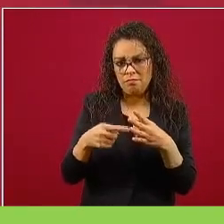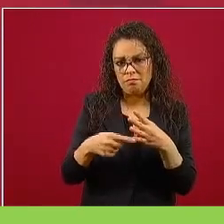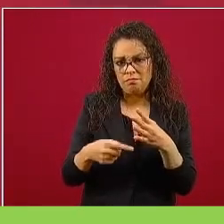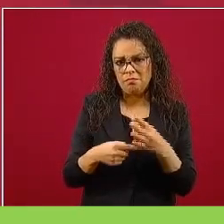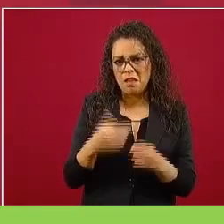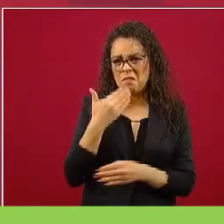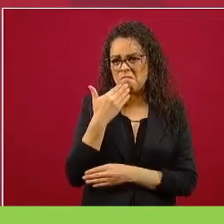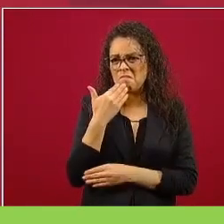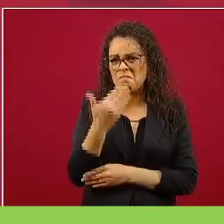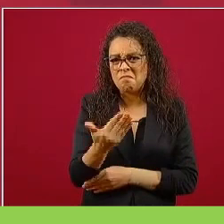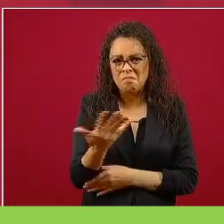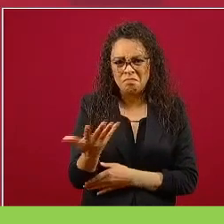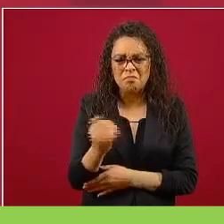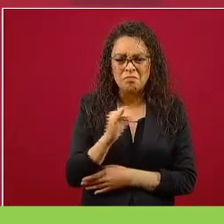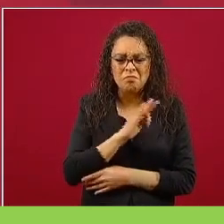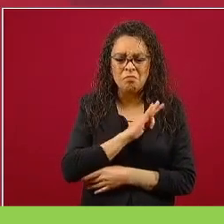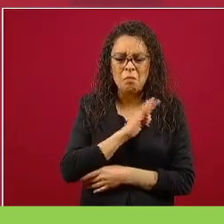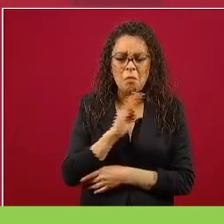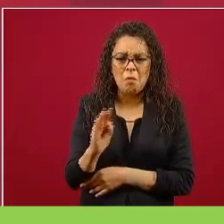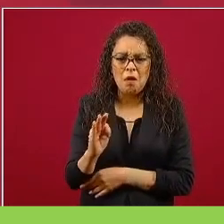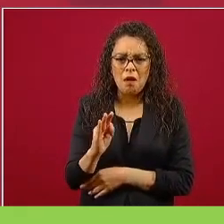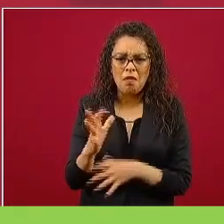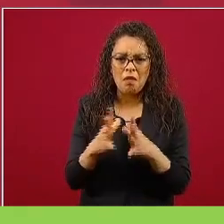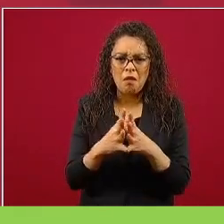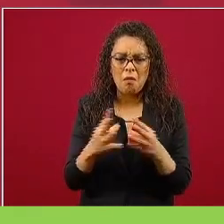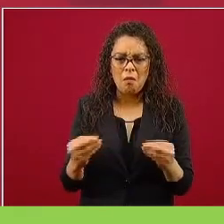¿cómo no lo van a poder resolver el problema?